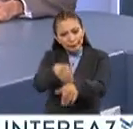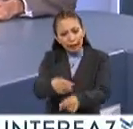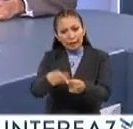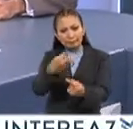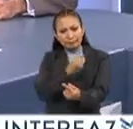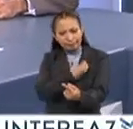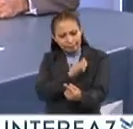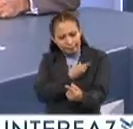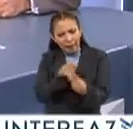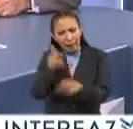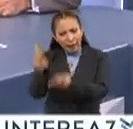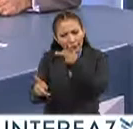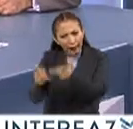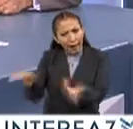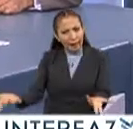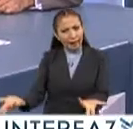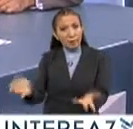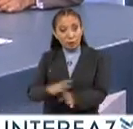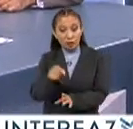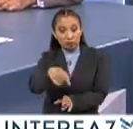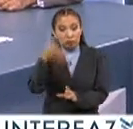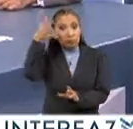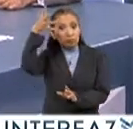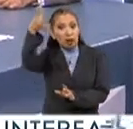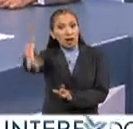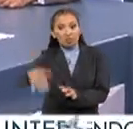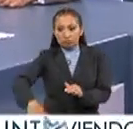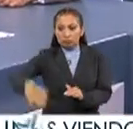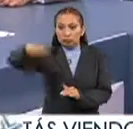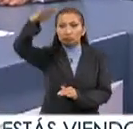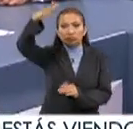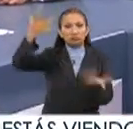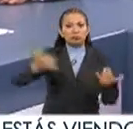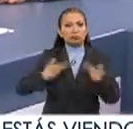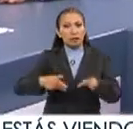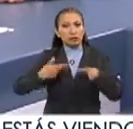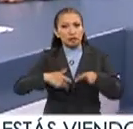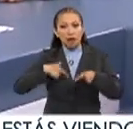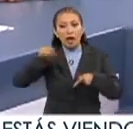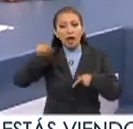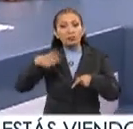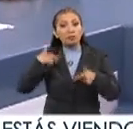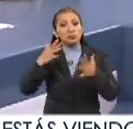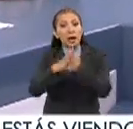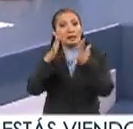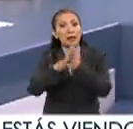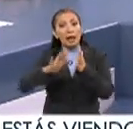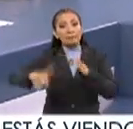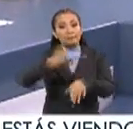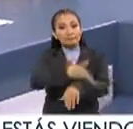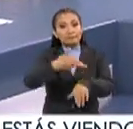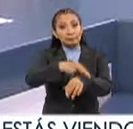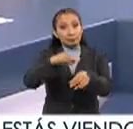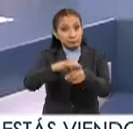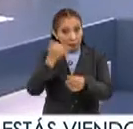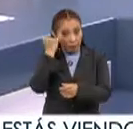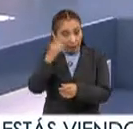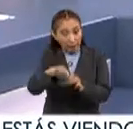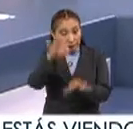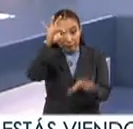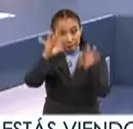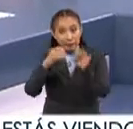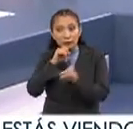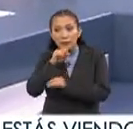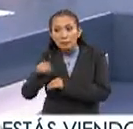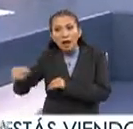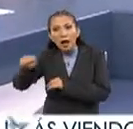de la tolerancia, del diálogo, porque finalmente ellos van a ser nuestros futuros ciudadanos, ciudadanos, que van a tocar participar en los procesos, no solamente electivos, sino